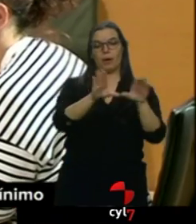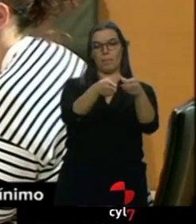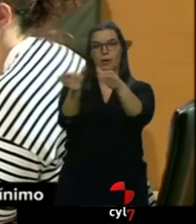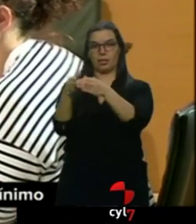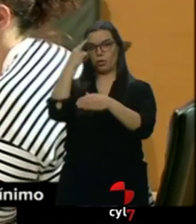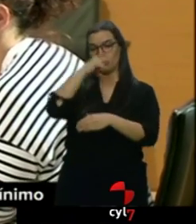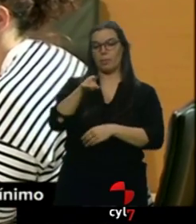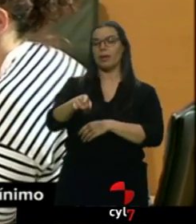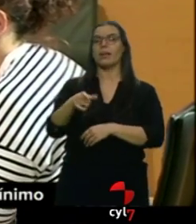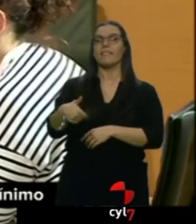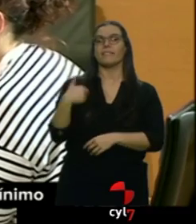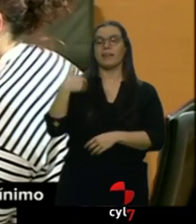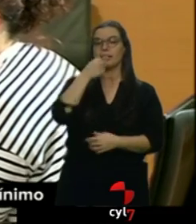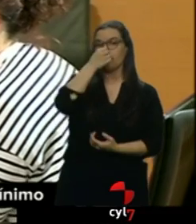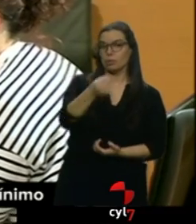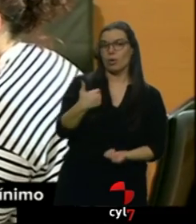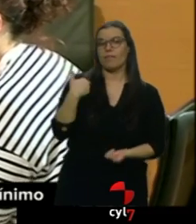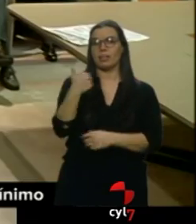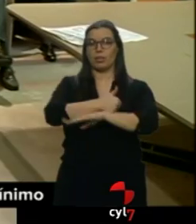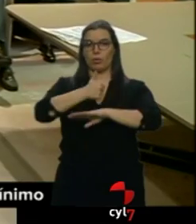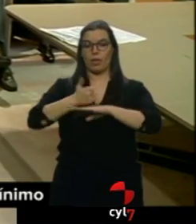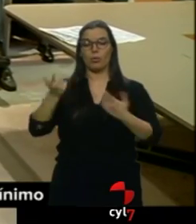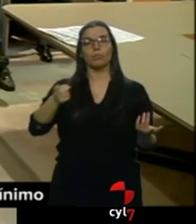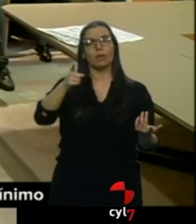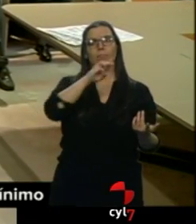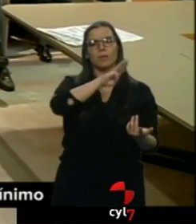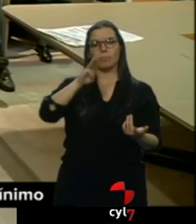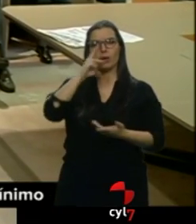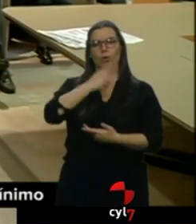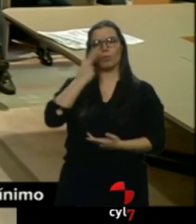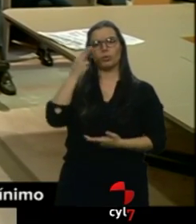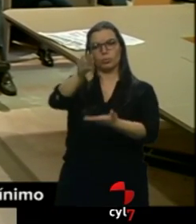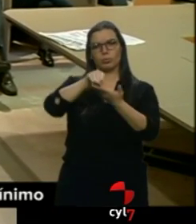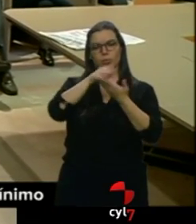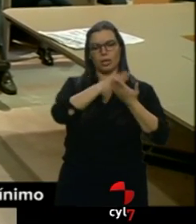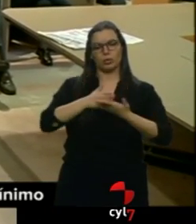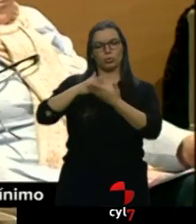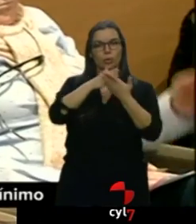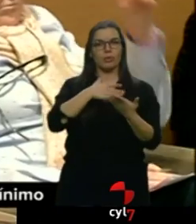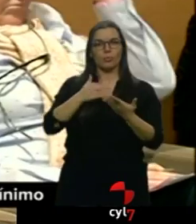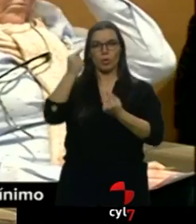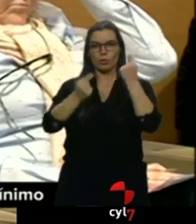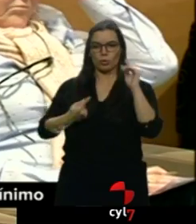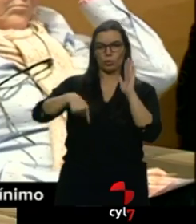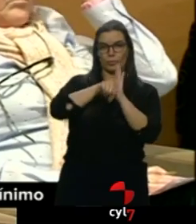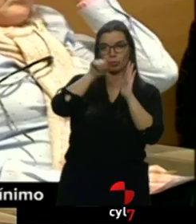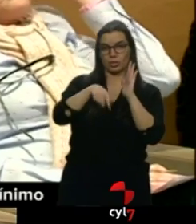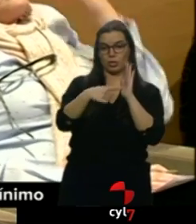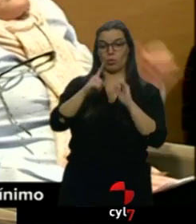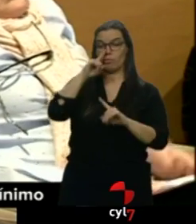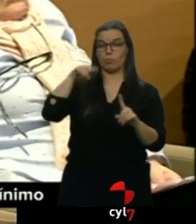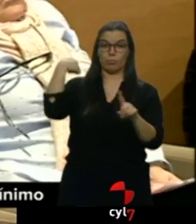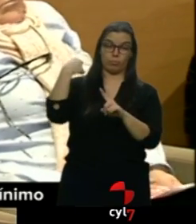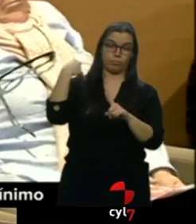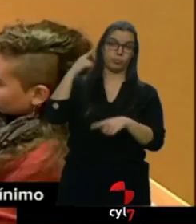reunión, a la que no acudieron ni PSOE ni Ciudadanos, el PP se comprometió a estudiar si una partida así es viable en nuestra comunidad. La próxima semana,